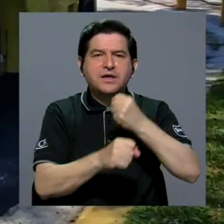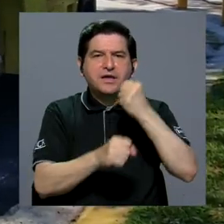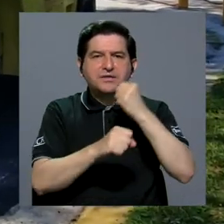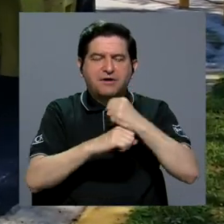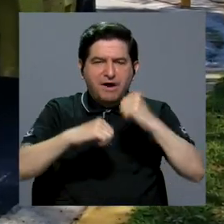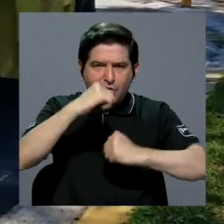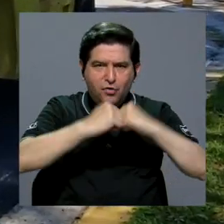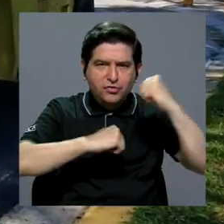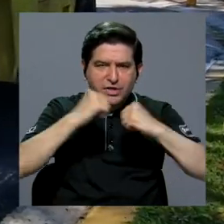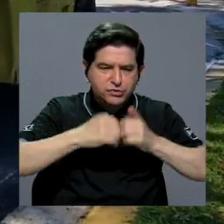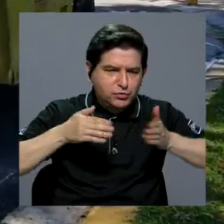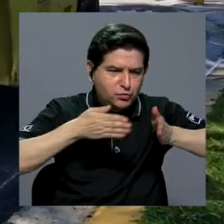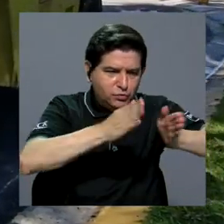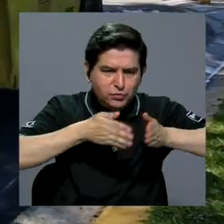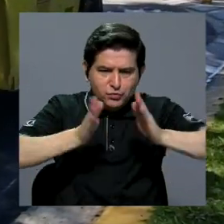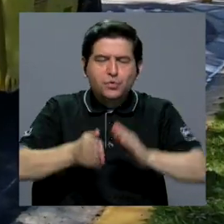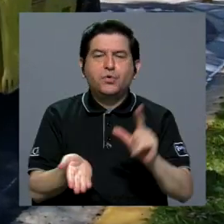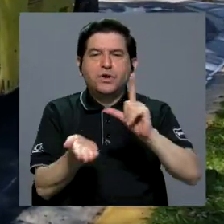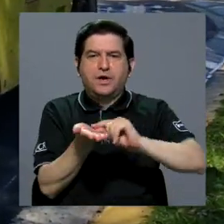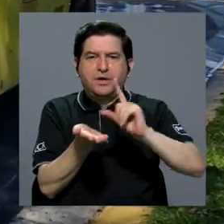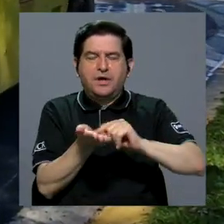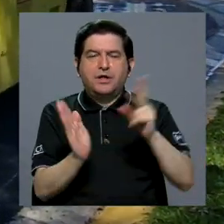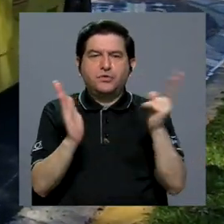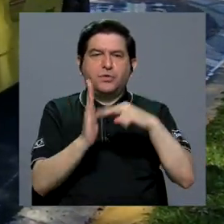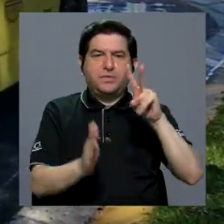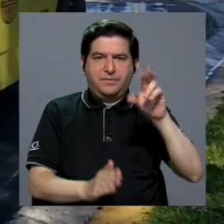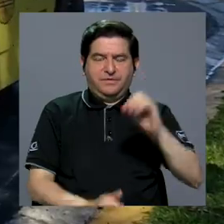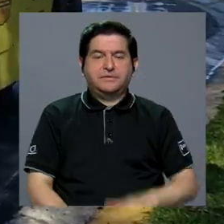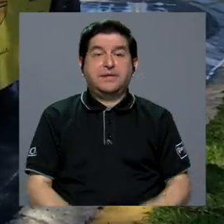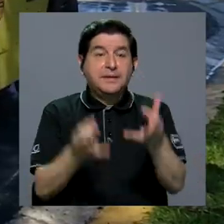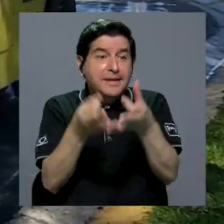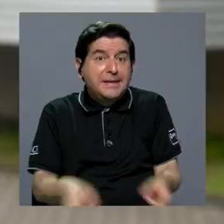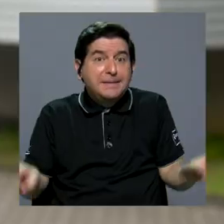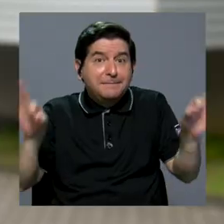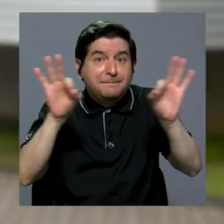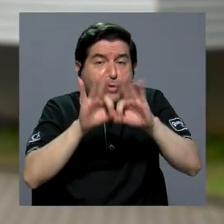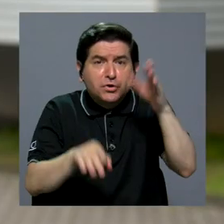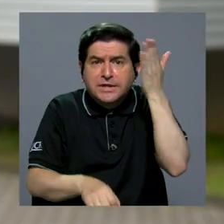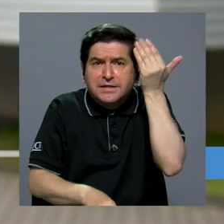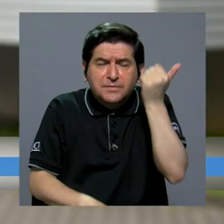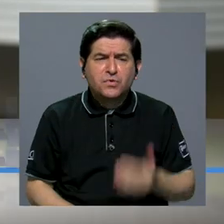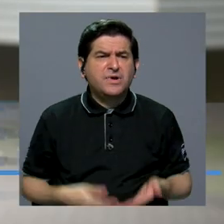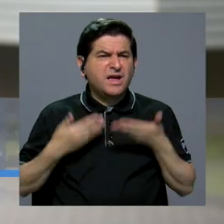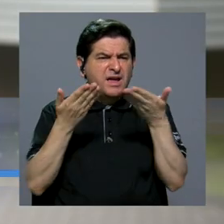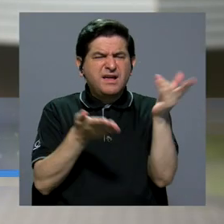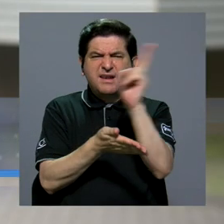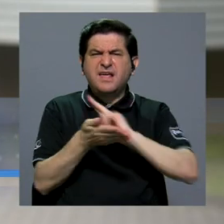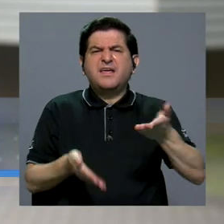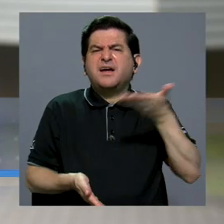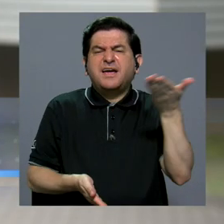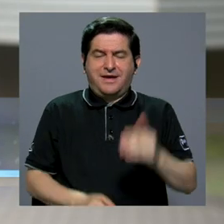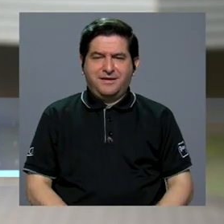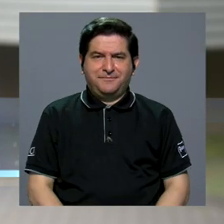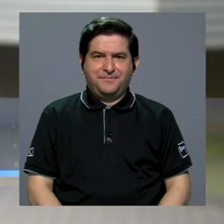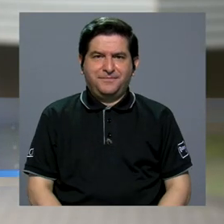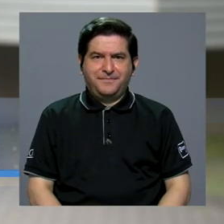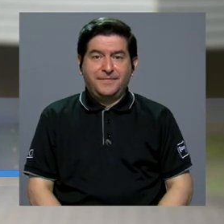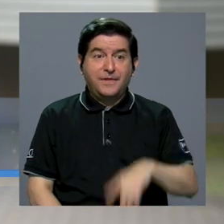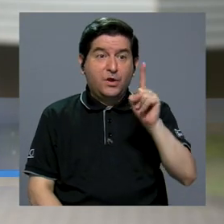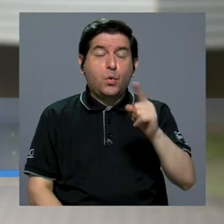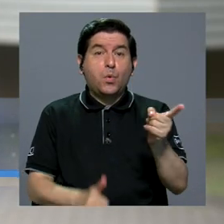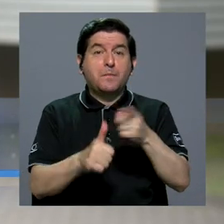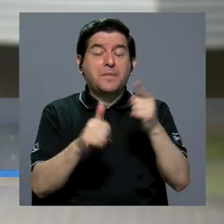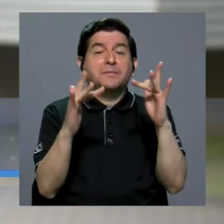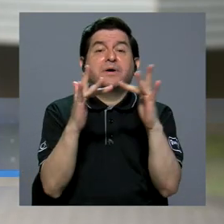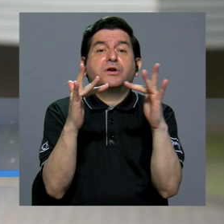de infraestructura vial, publicada en el 2020. ¿Por qué es importante esto que le da a la universidad? Pues le da el hecho de un